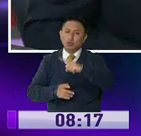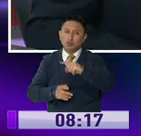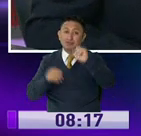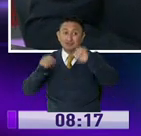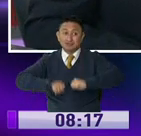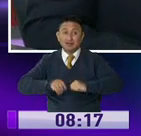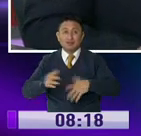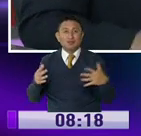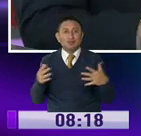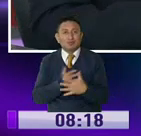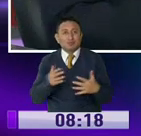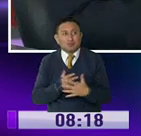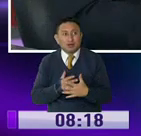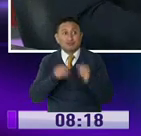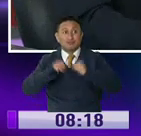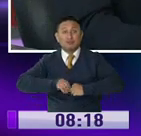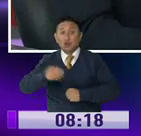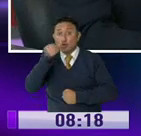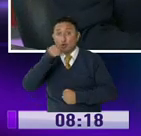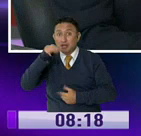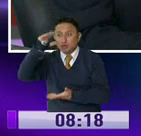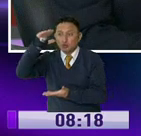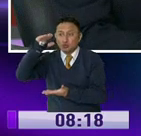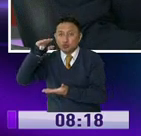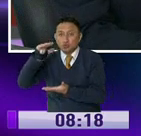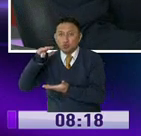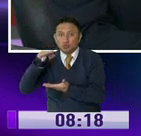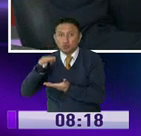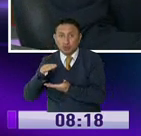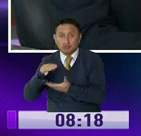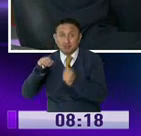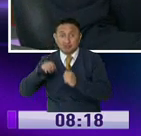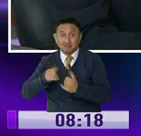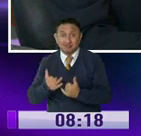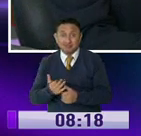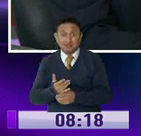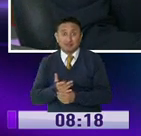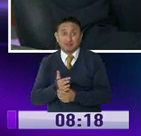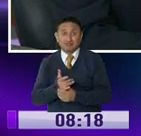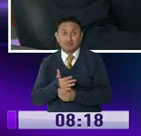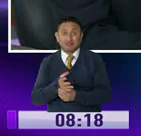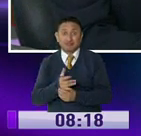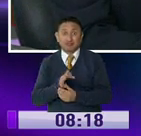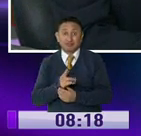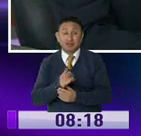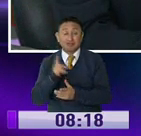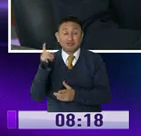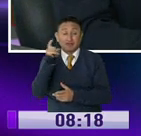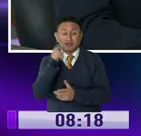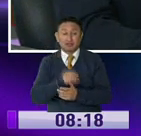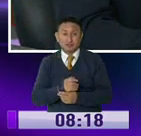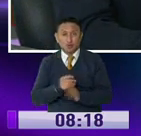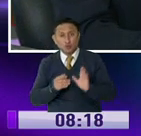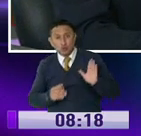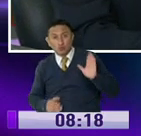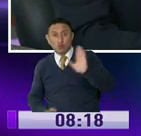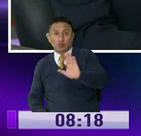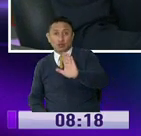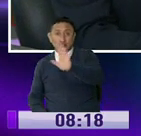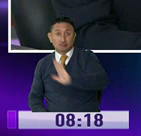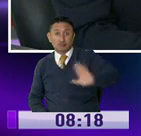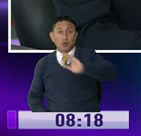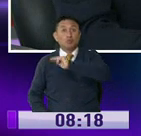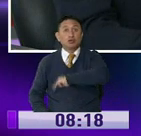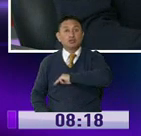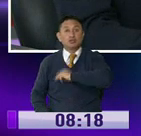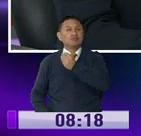que está muy nerviosa, que se les está acabando la comida, que están pasando momentos complicados. Ustedes, por parte del